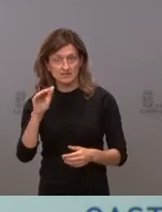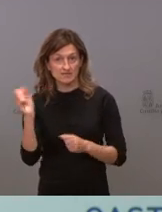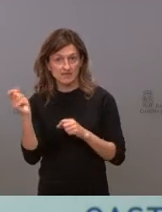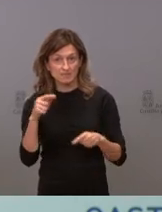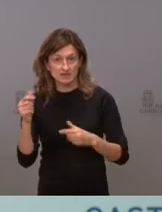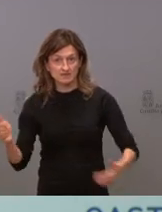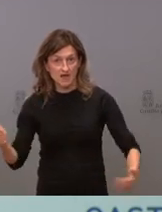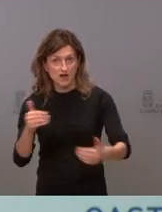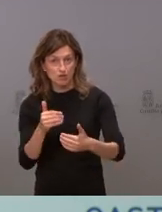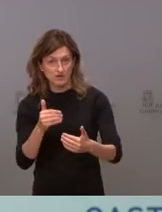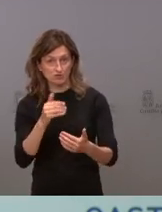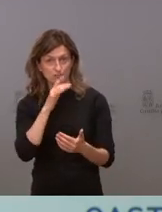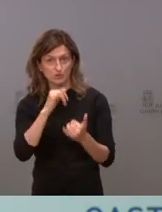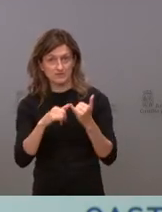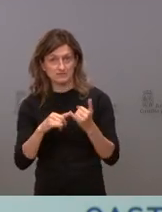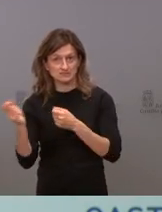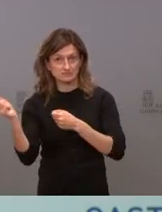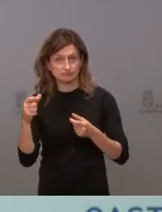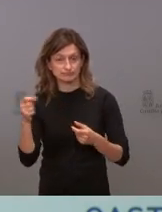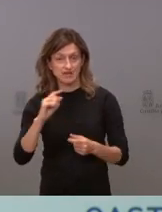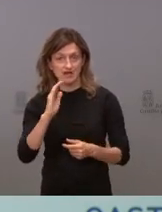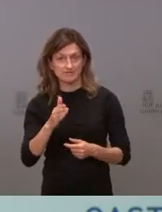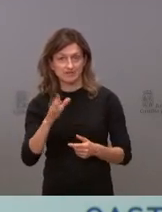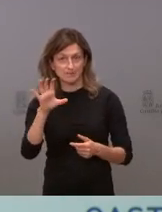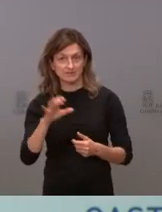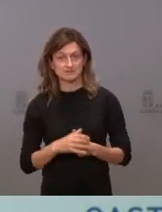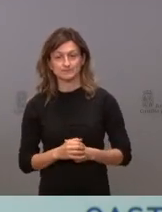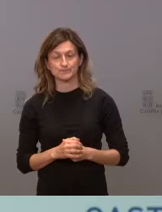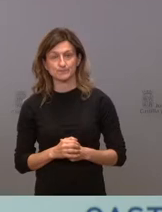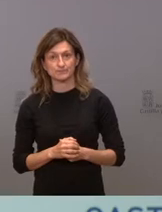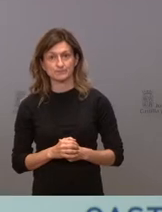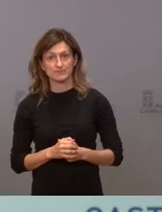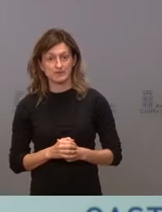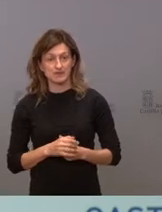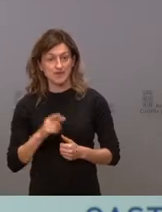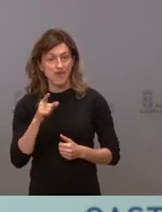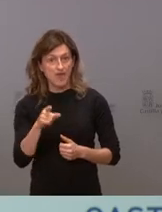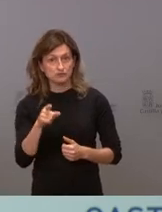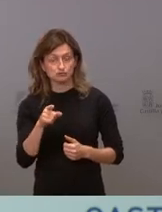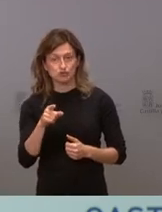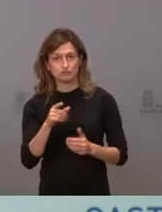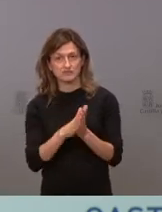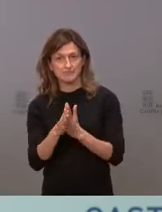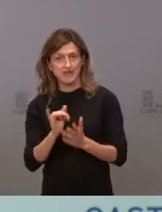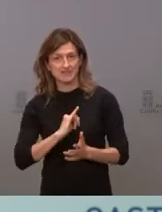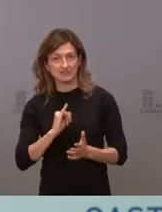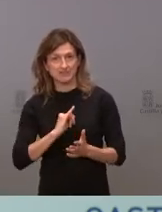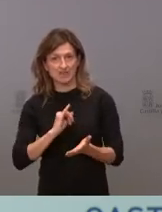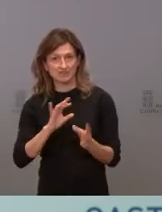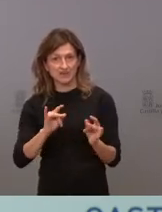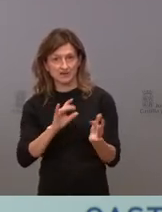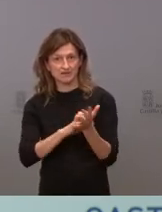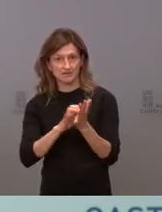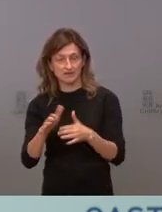las crisis humanitarias que han afectado a nuestro país. Eso forma parte de nuestra seña de identidad. Nuestra